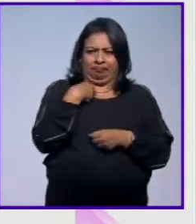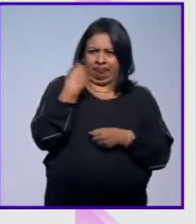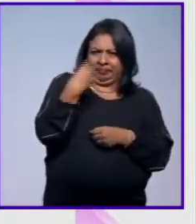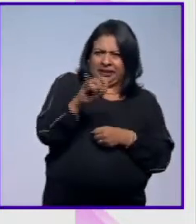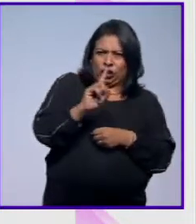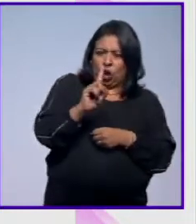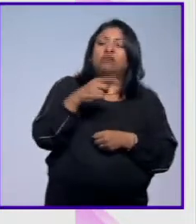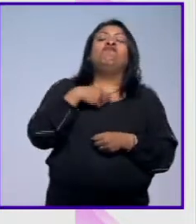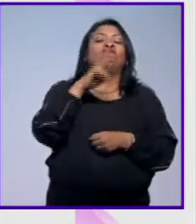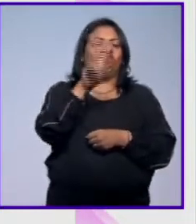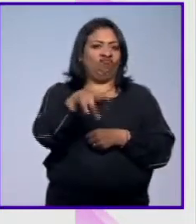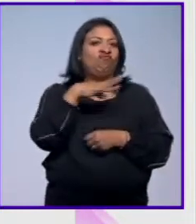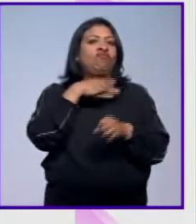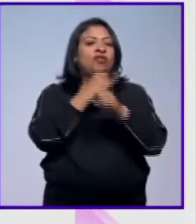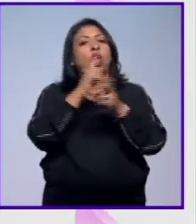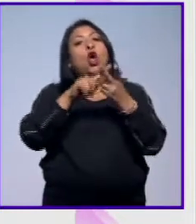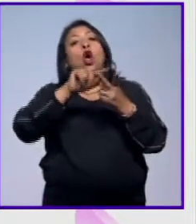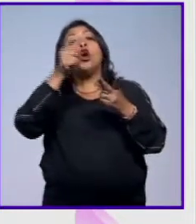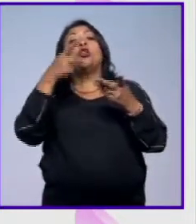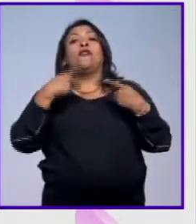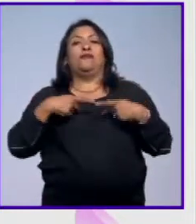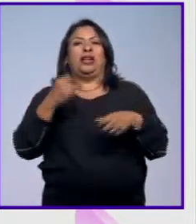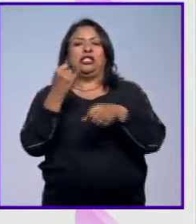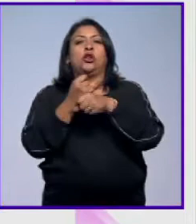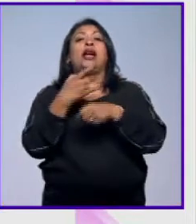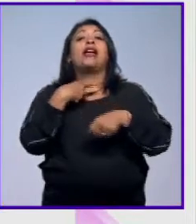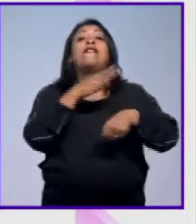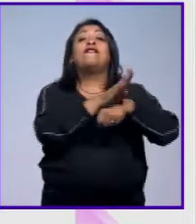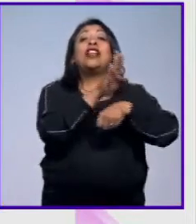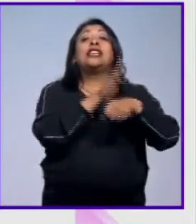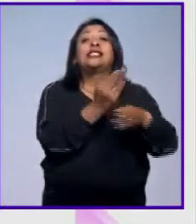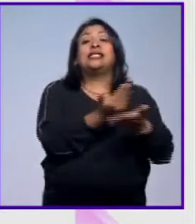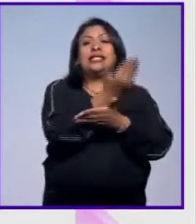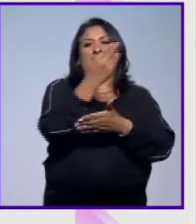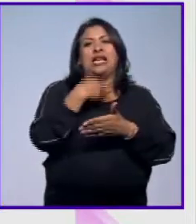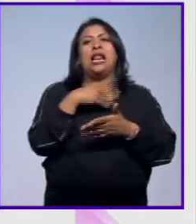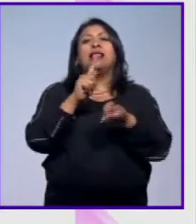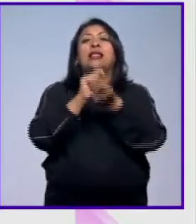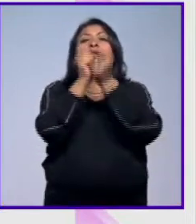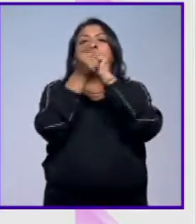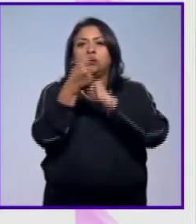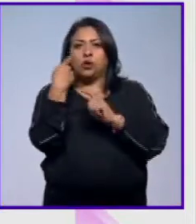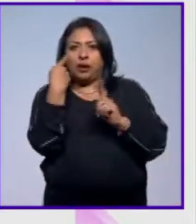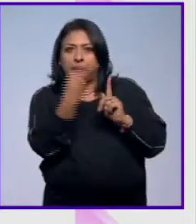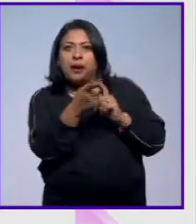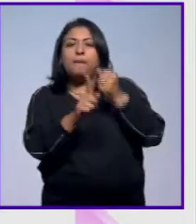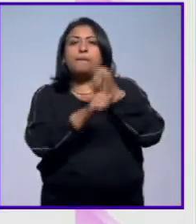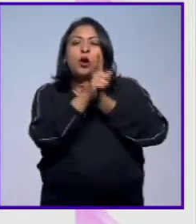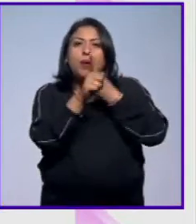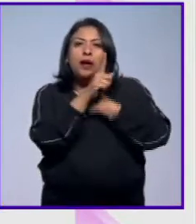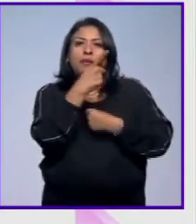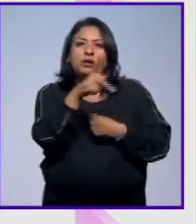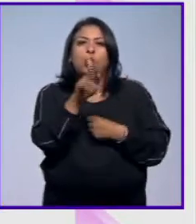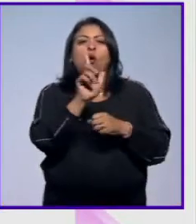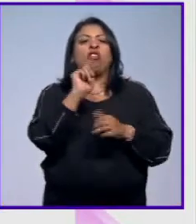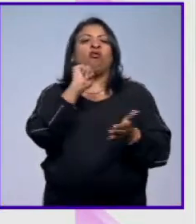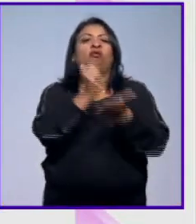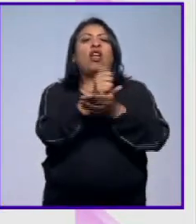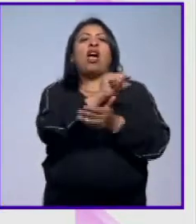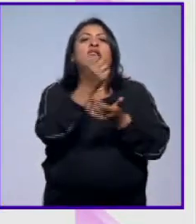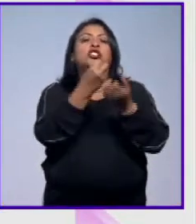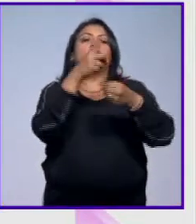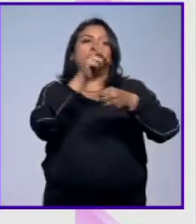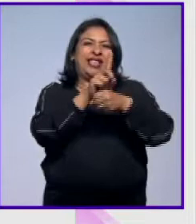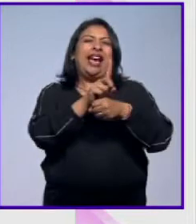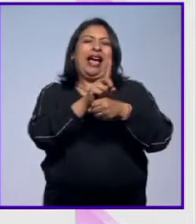Otro personaje es un brasileño transexual y intentamos visibilizar también los problemas de estigmatización social